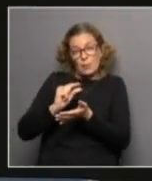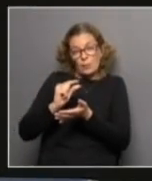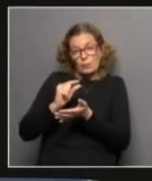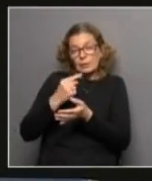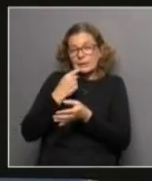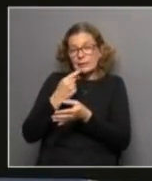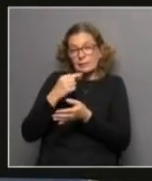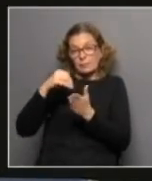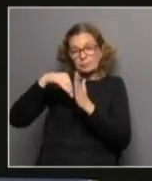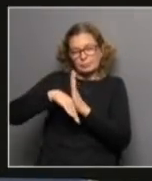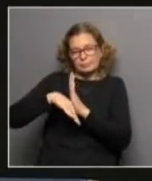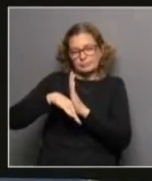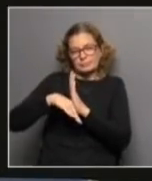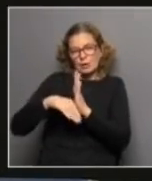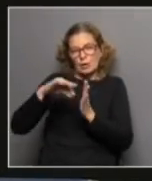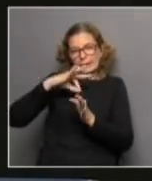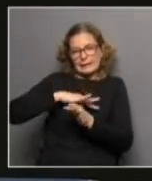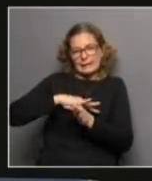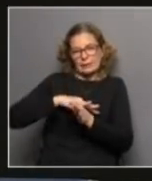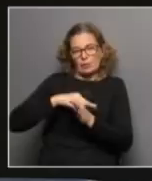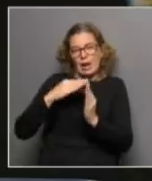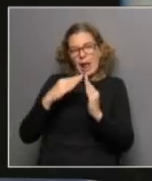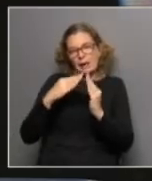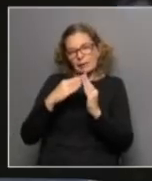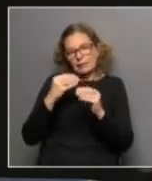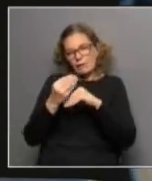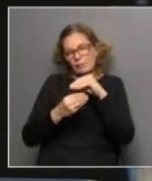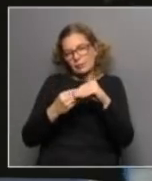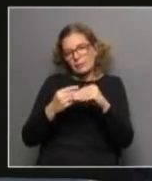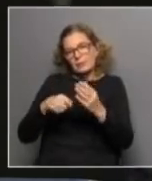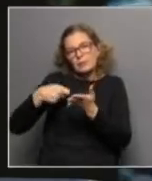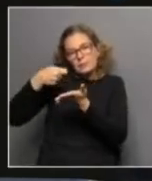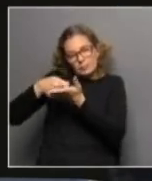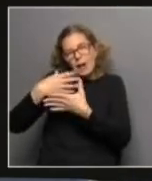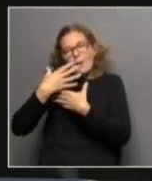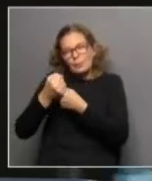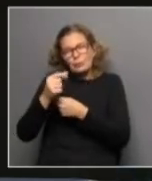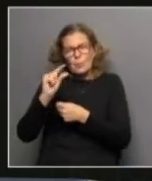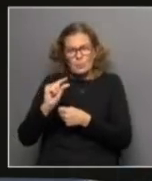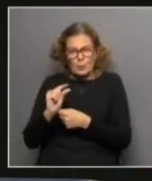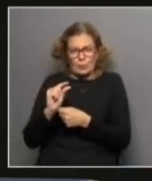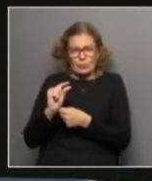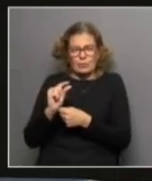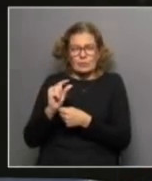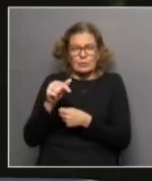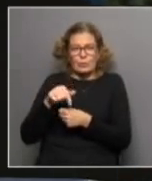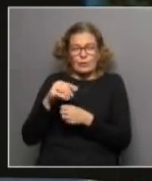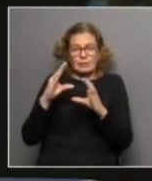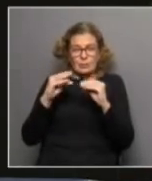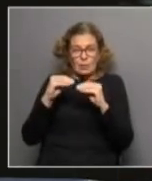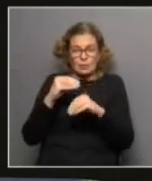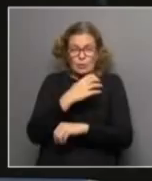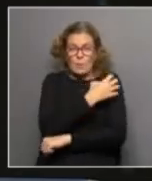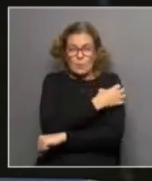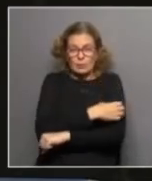de lo que han sido las caídas de ingresos de los hogares. De todas maneras, sí se han dirigido, hoy que estamos hablando de